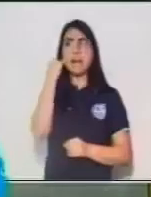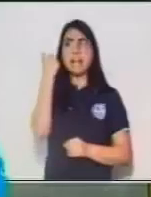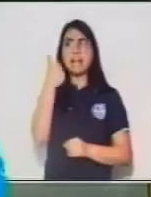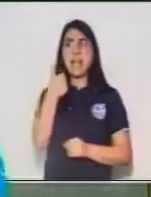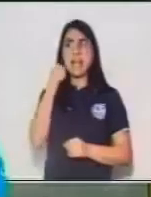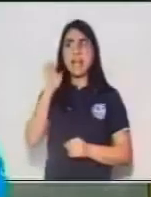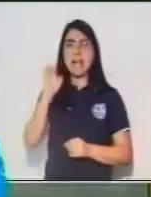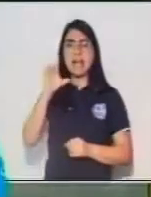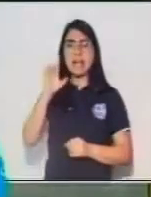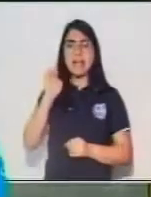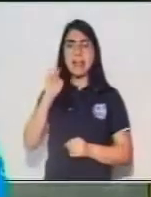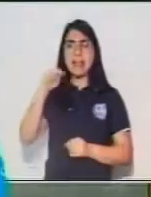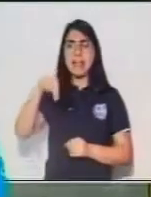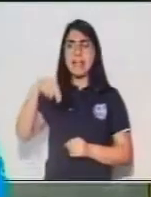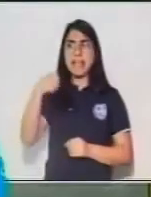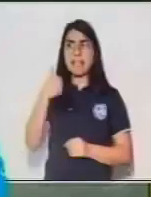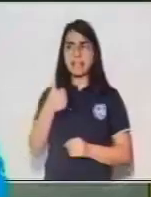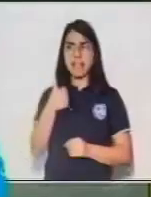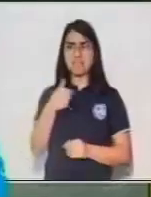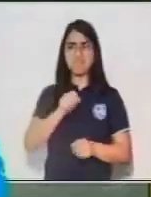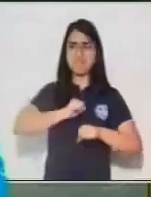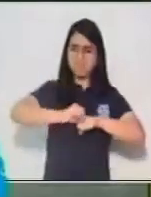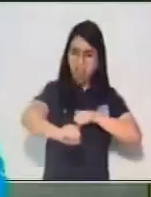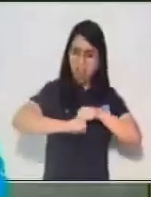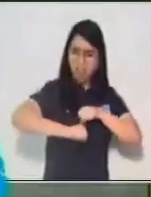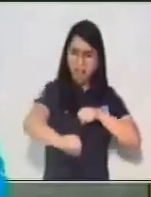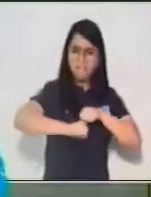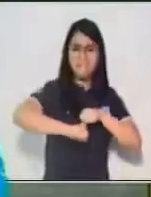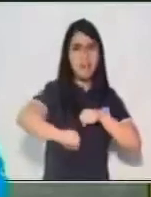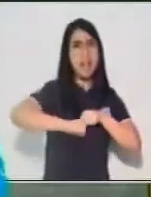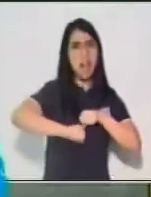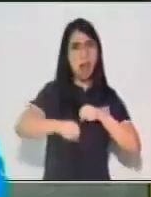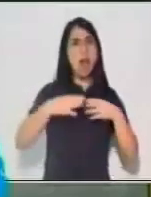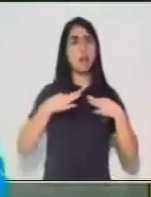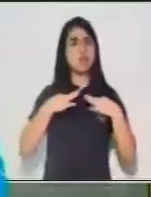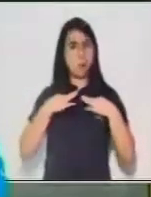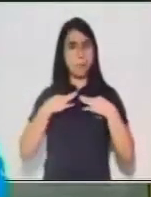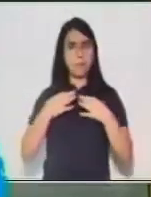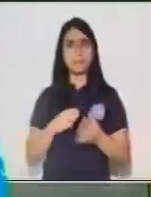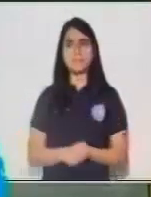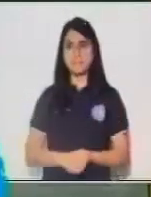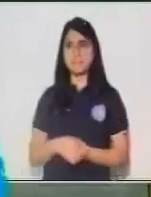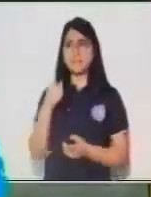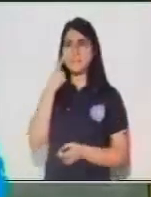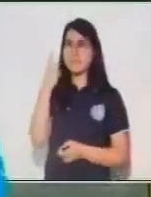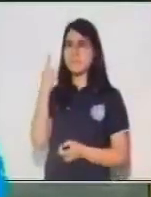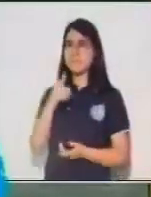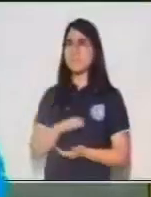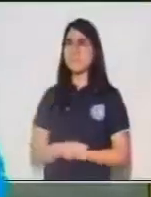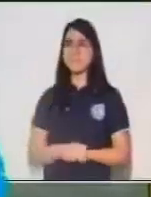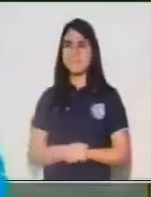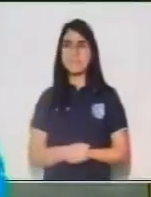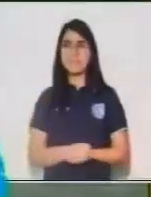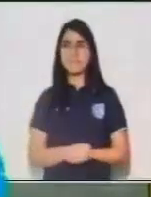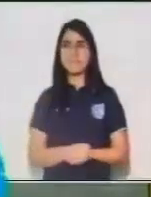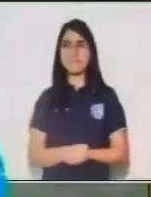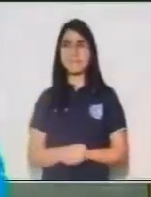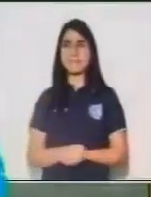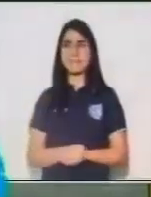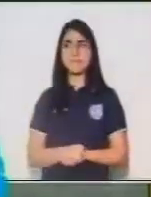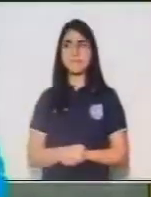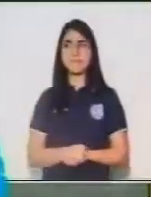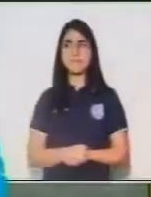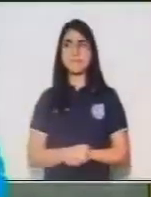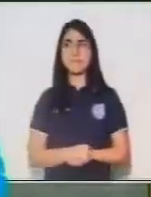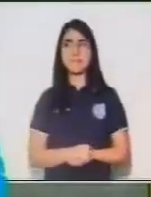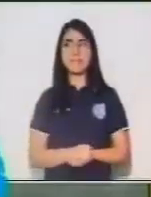Sí, eso, la mamá de Juan, María Elena, corresponde al sujeto. Y lava la ropa, en